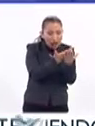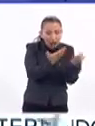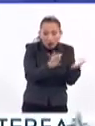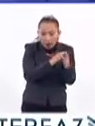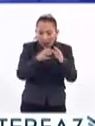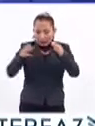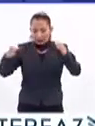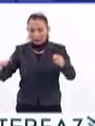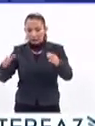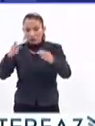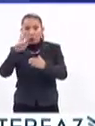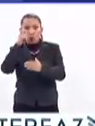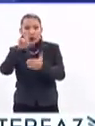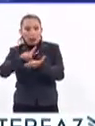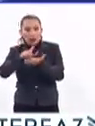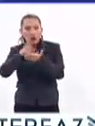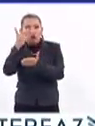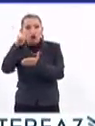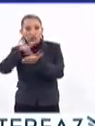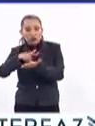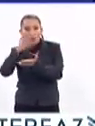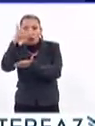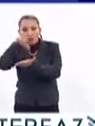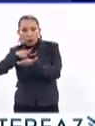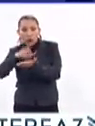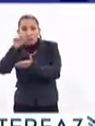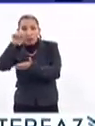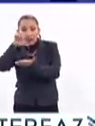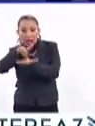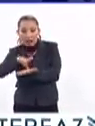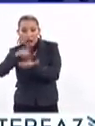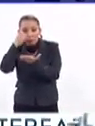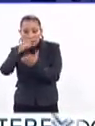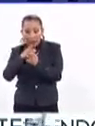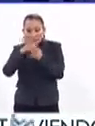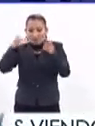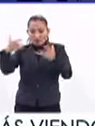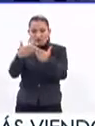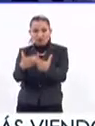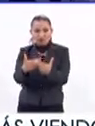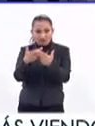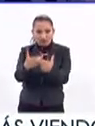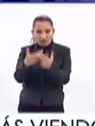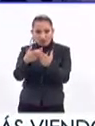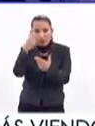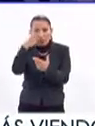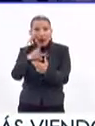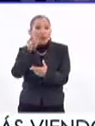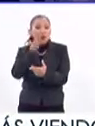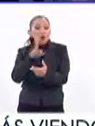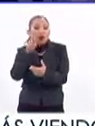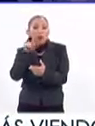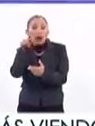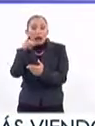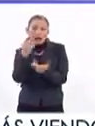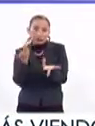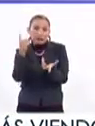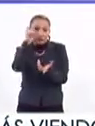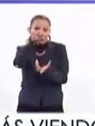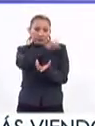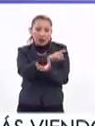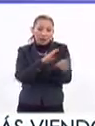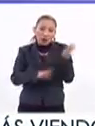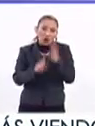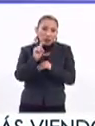algo más grande, de un litro, dos litros, cuatro litros o veinte litros para tener una cantidad suficiente para las pruebas, representa un reto